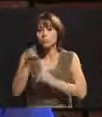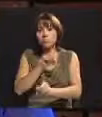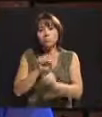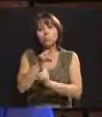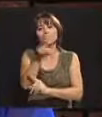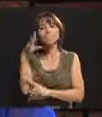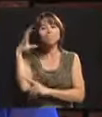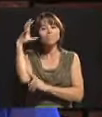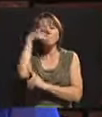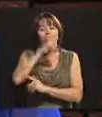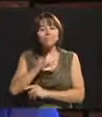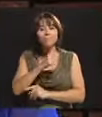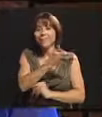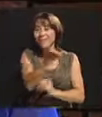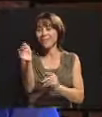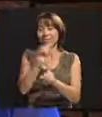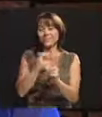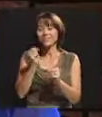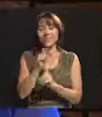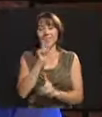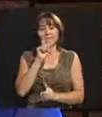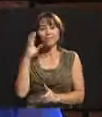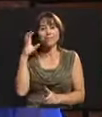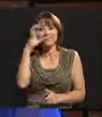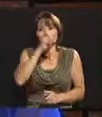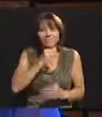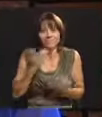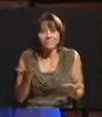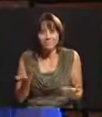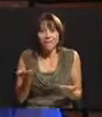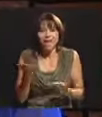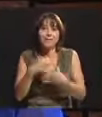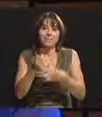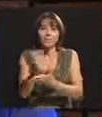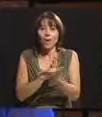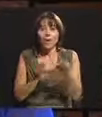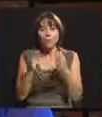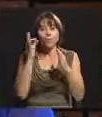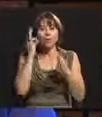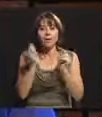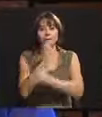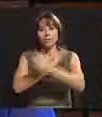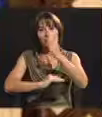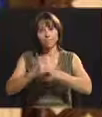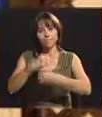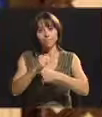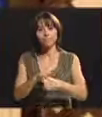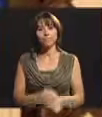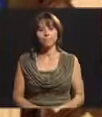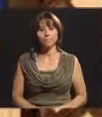das cuenta que no se supone que estás haciendo algo que las mujeres con discapacidad hacen.